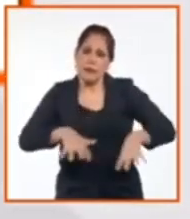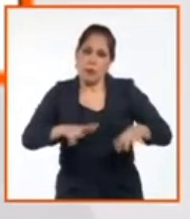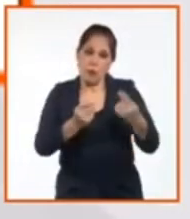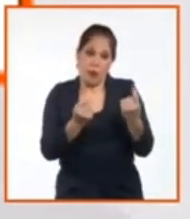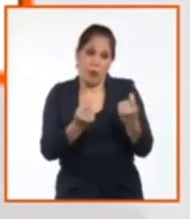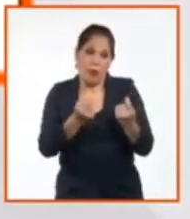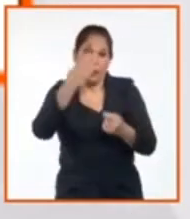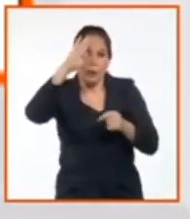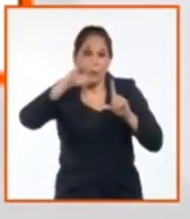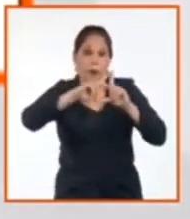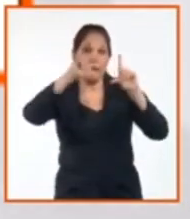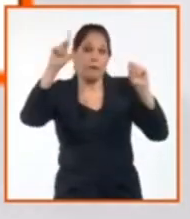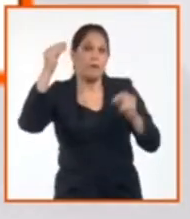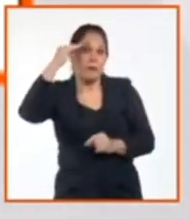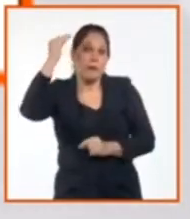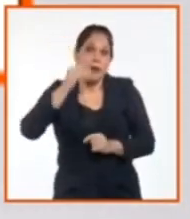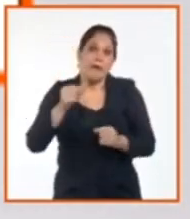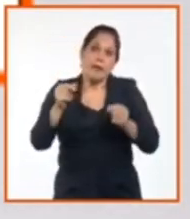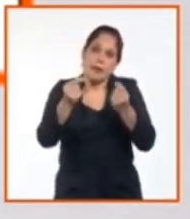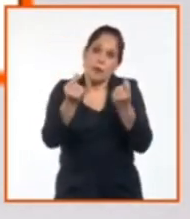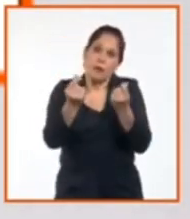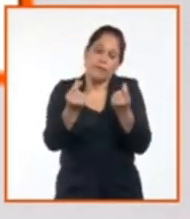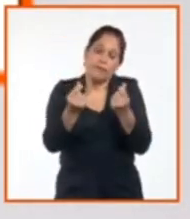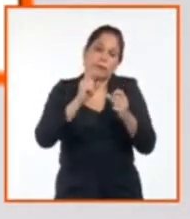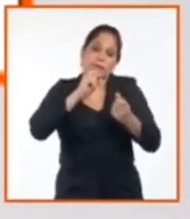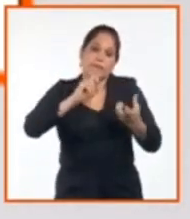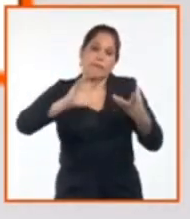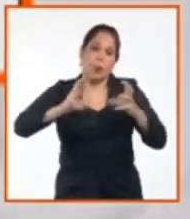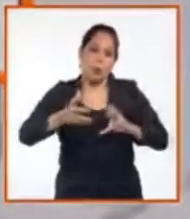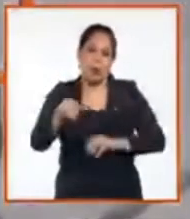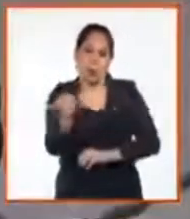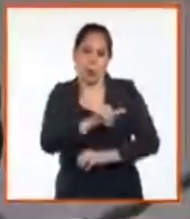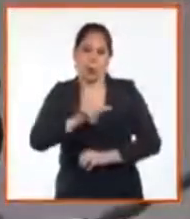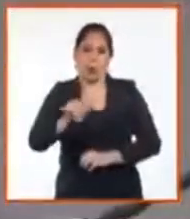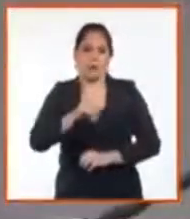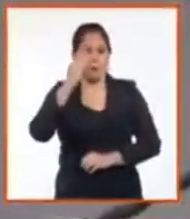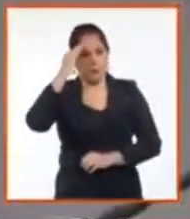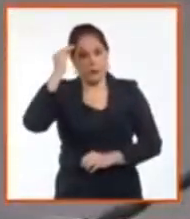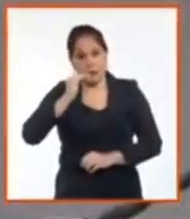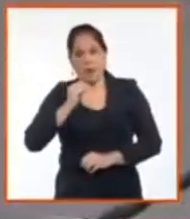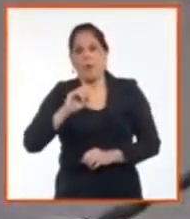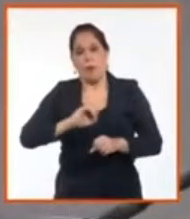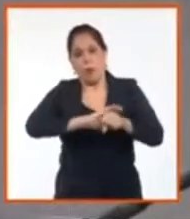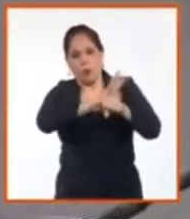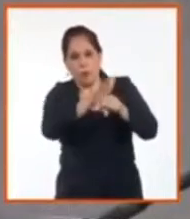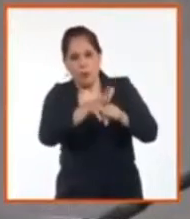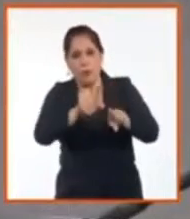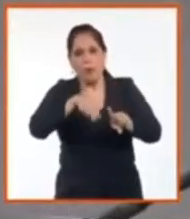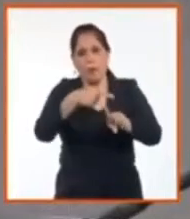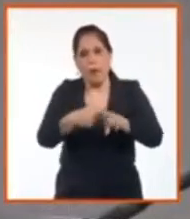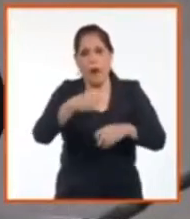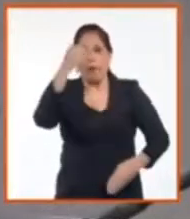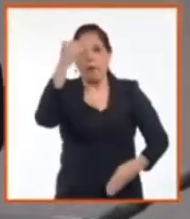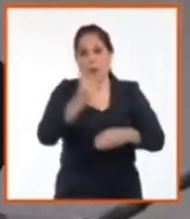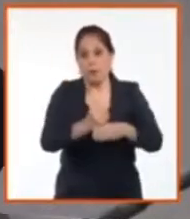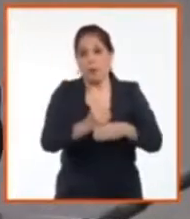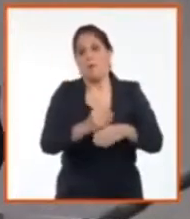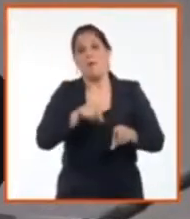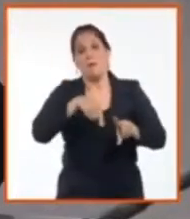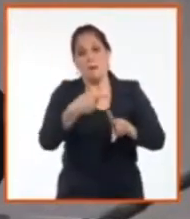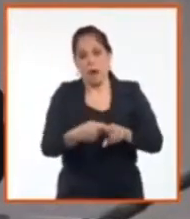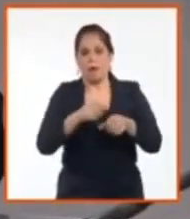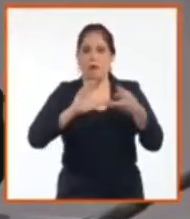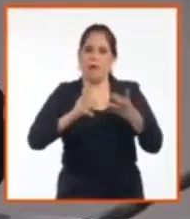tiene nuestro país, o sea, una situación económica compleja derivada de la pandemia, del recrudecimiento del bloqueo y de la política